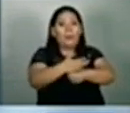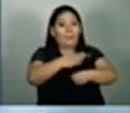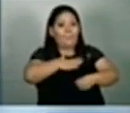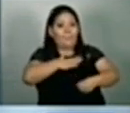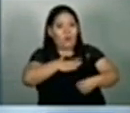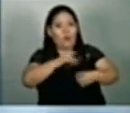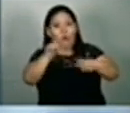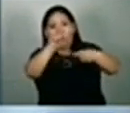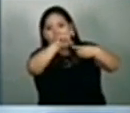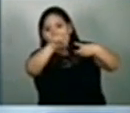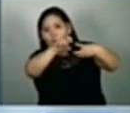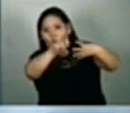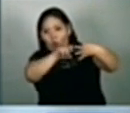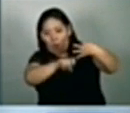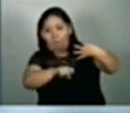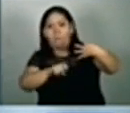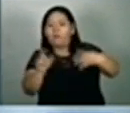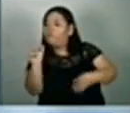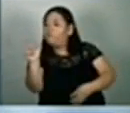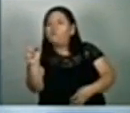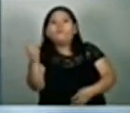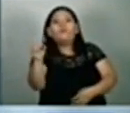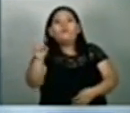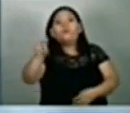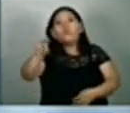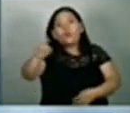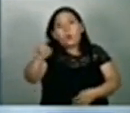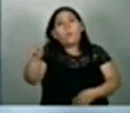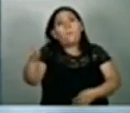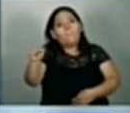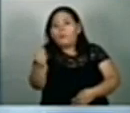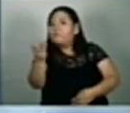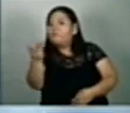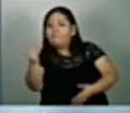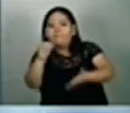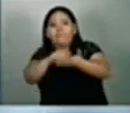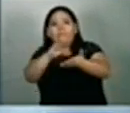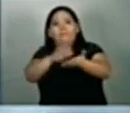completo y número del documento único de identidad personal.